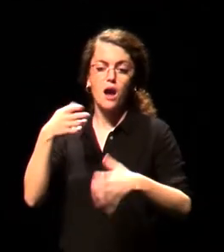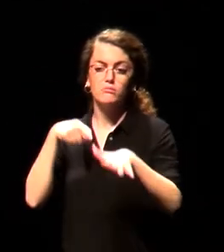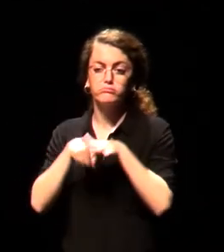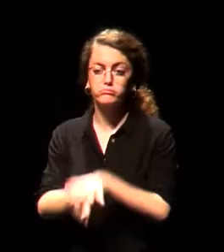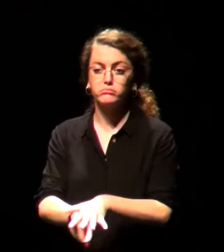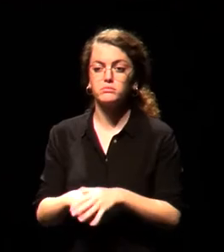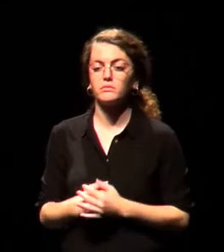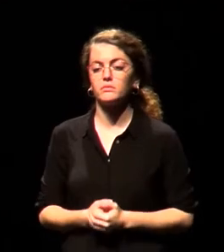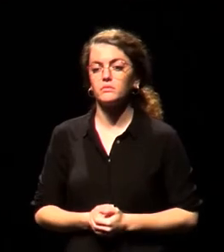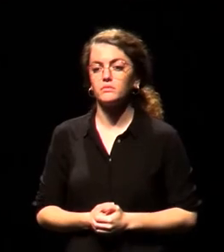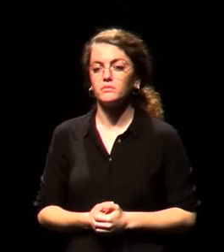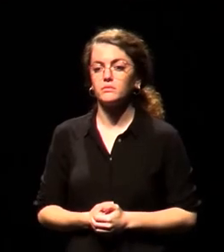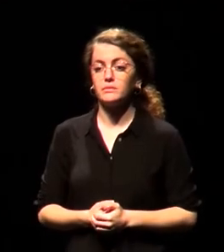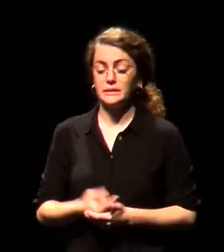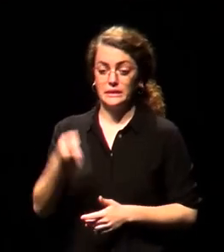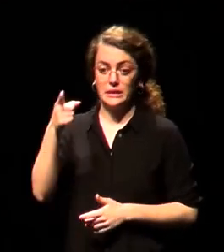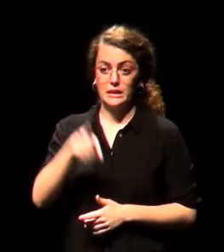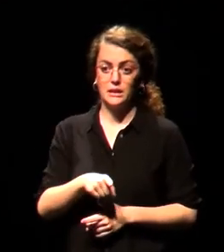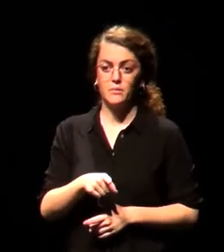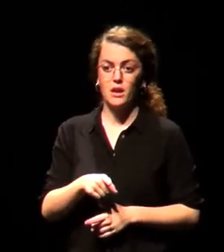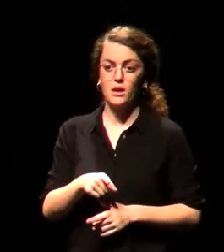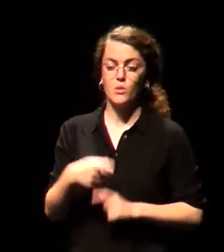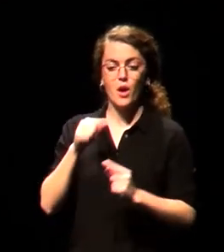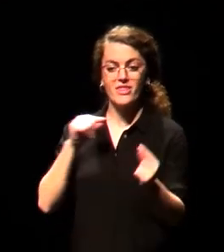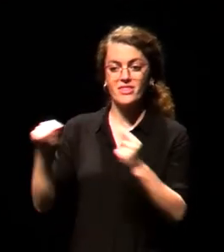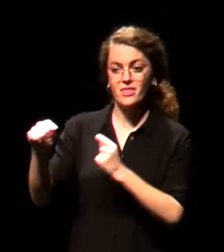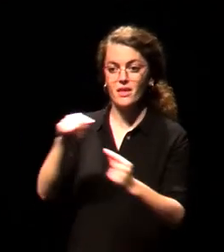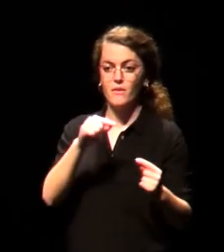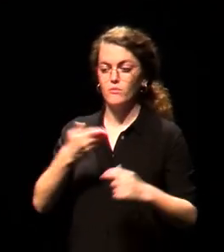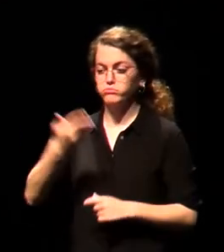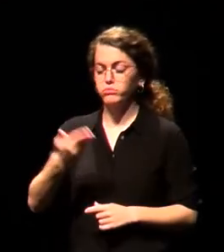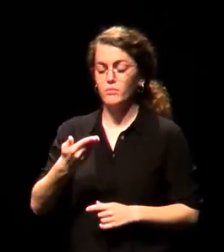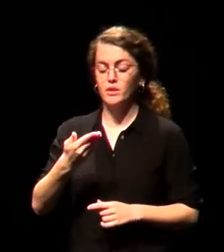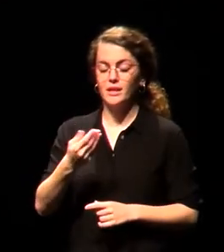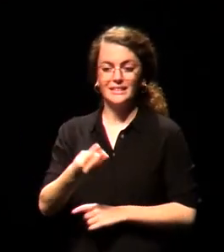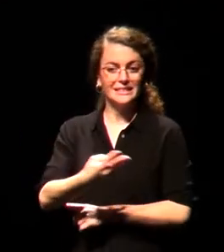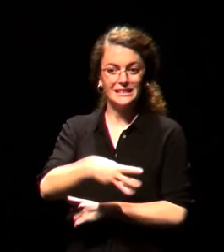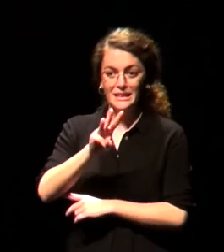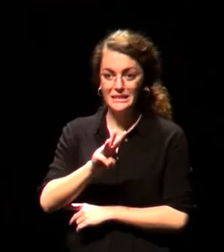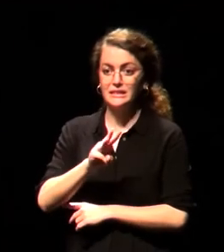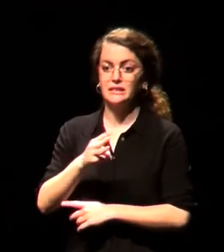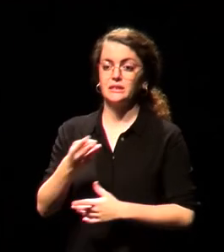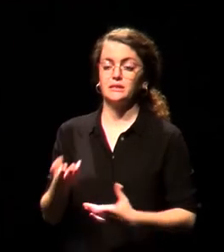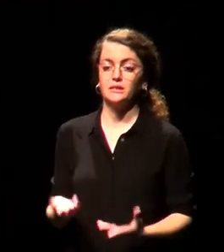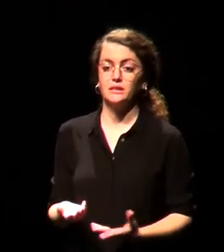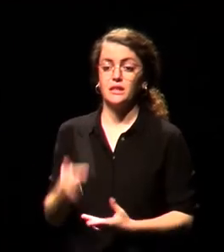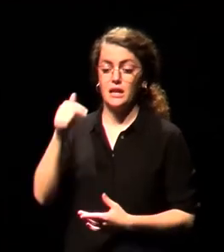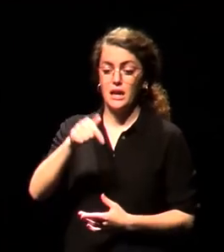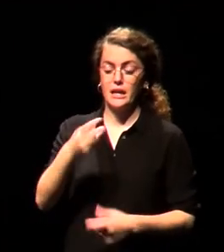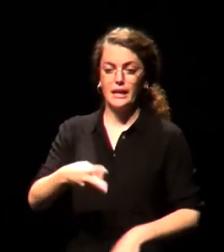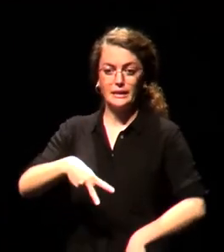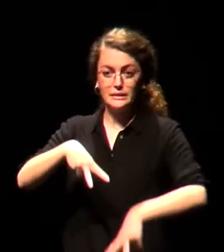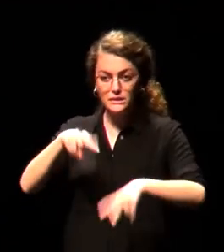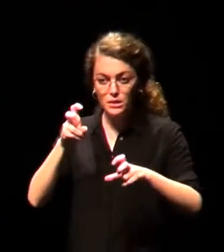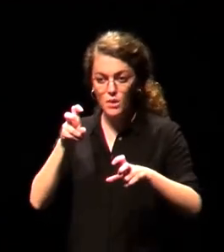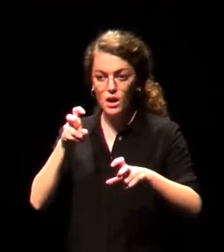También habremos celebrado tres importantes paneles de debate con prestigiosos profesionales de todo el país, en los que se han planteado en profundidad